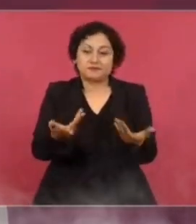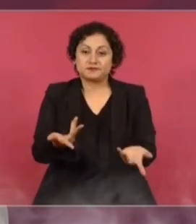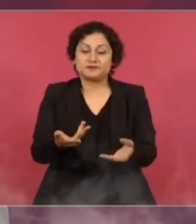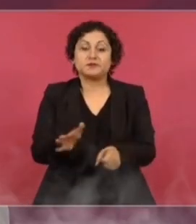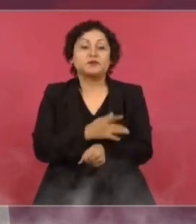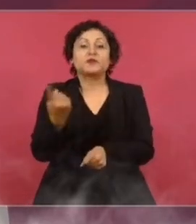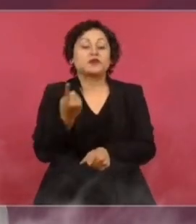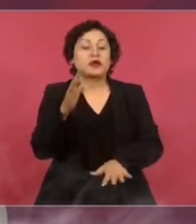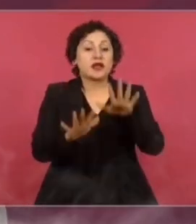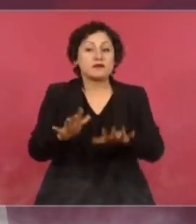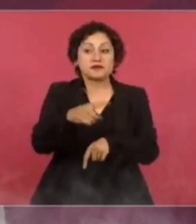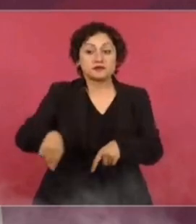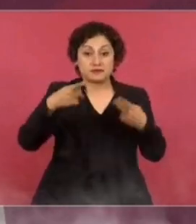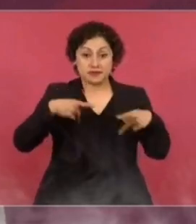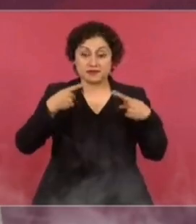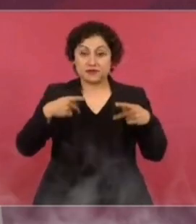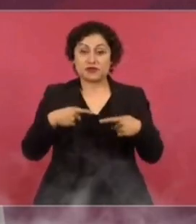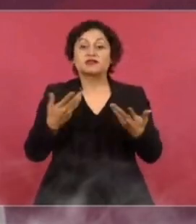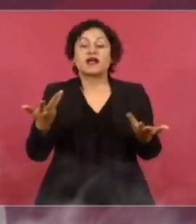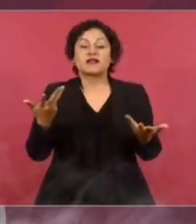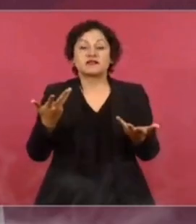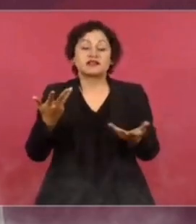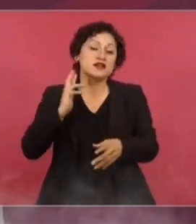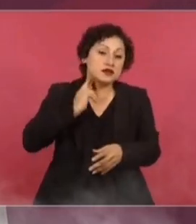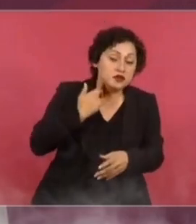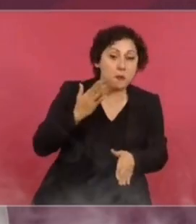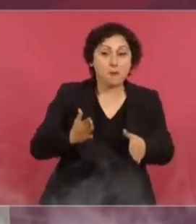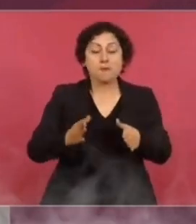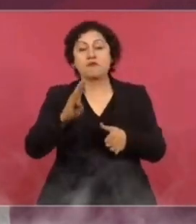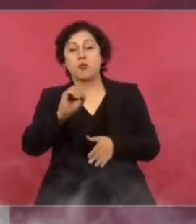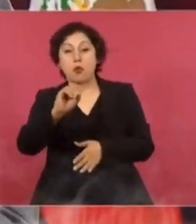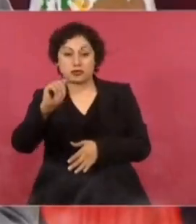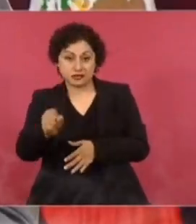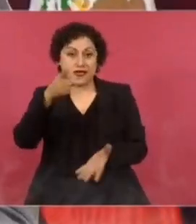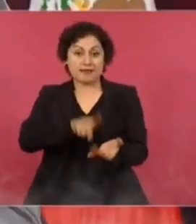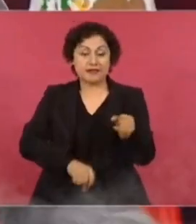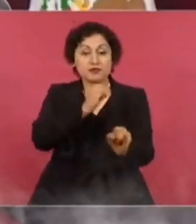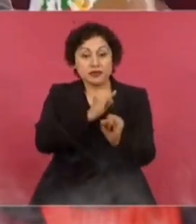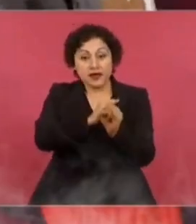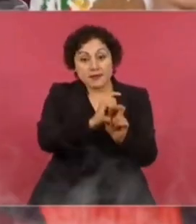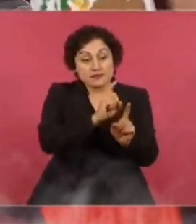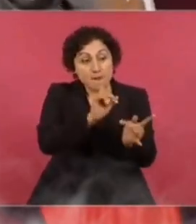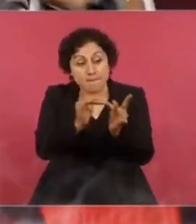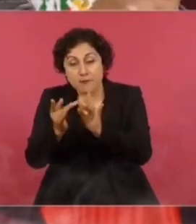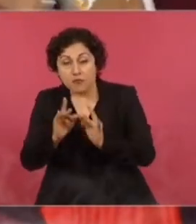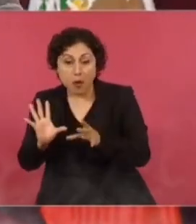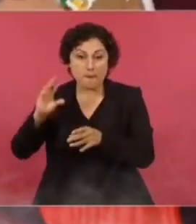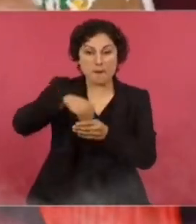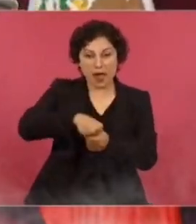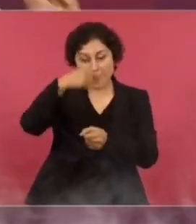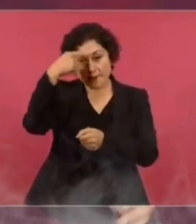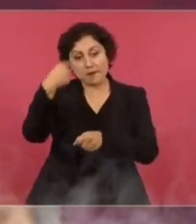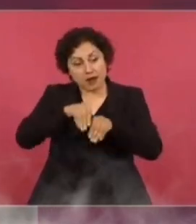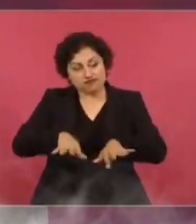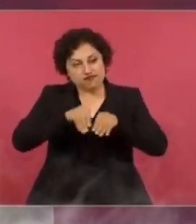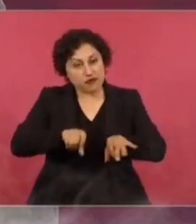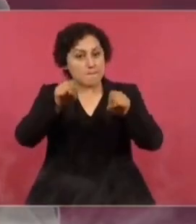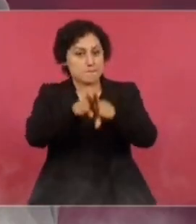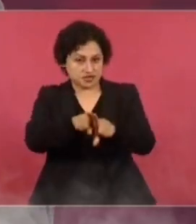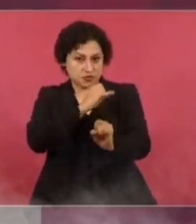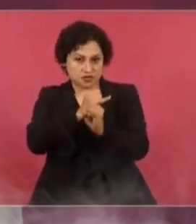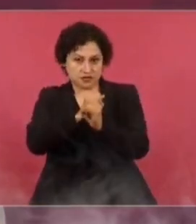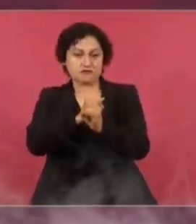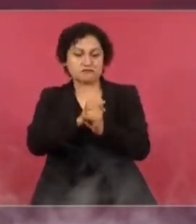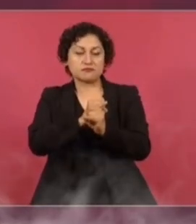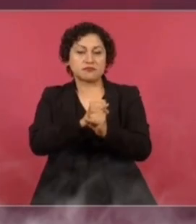compran tiempo y manejan robots, bots, y hacen campañas en las redes sociales, no